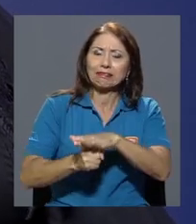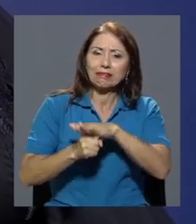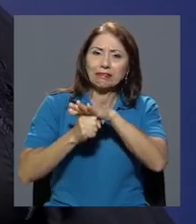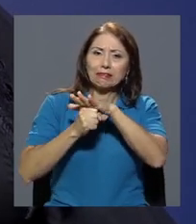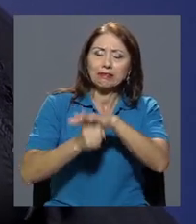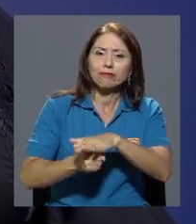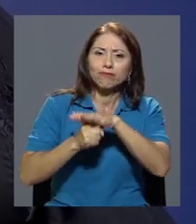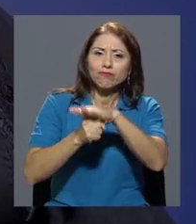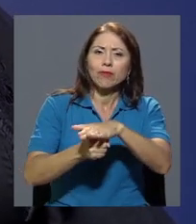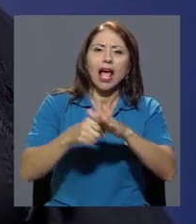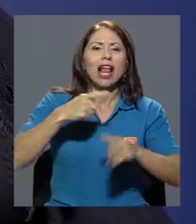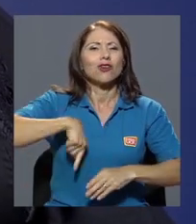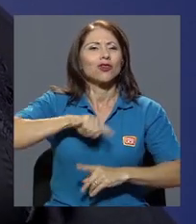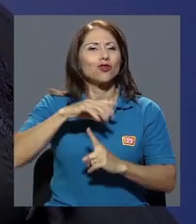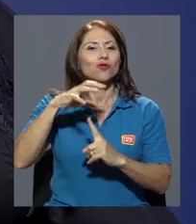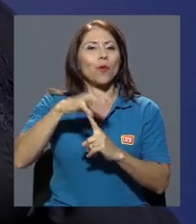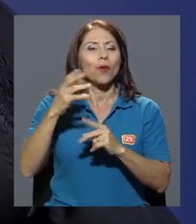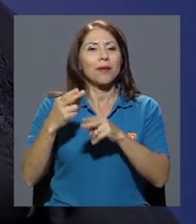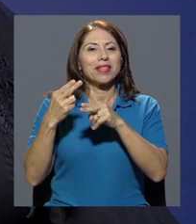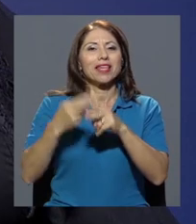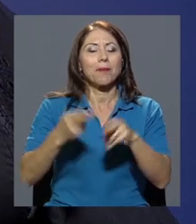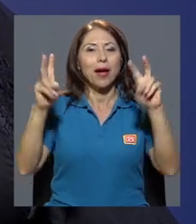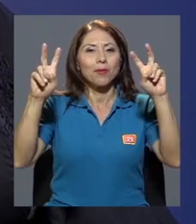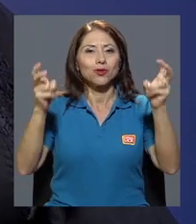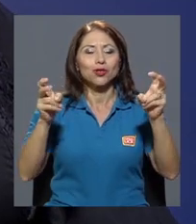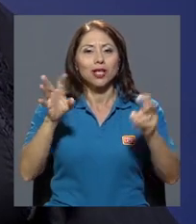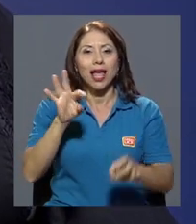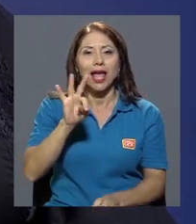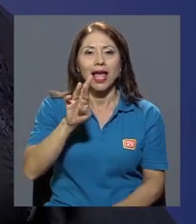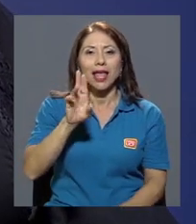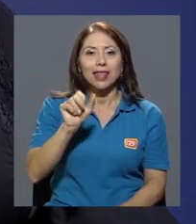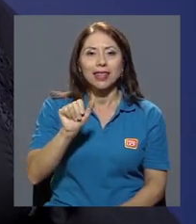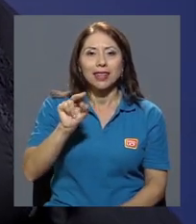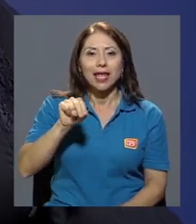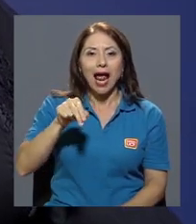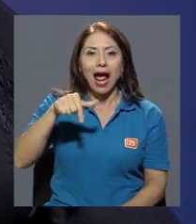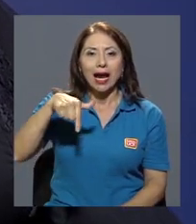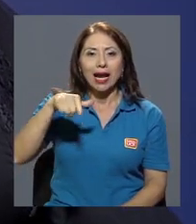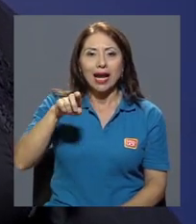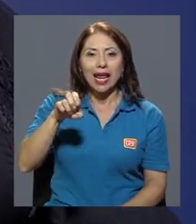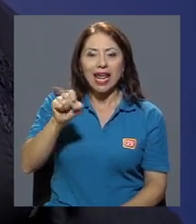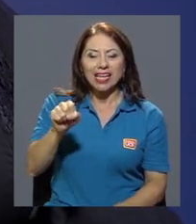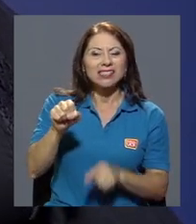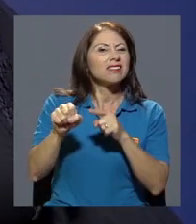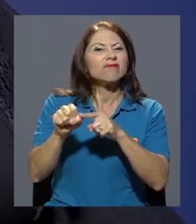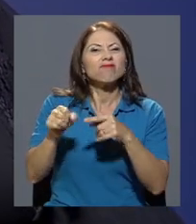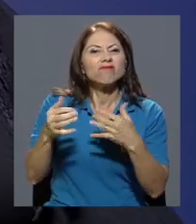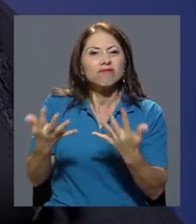los que llamamos popularmente como los tranques, que fueron, digamos,